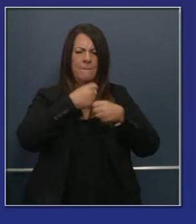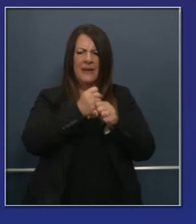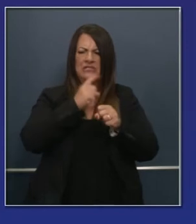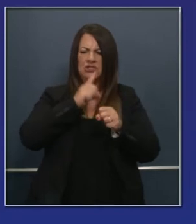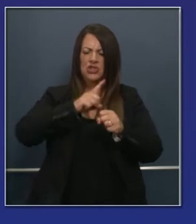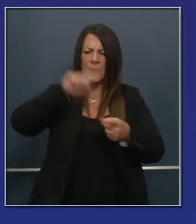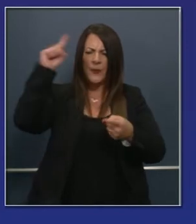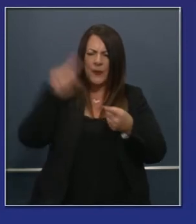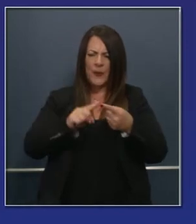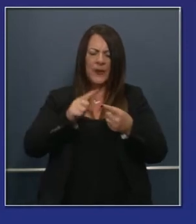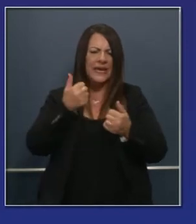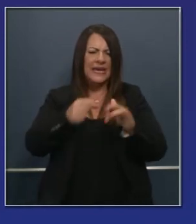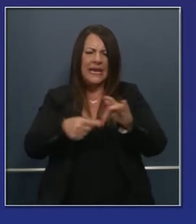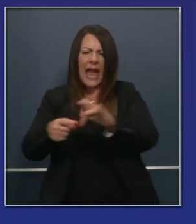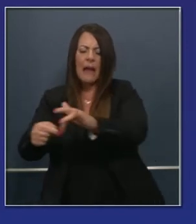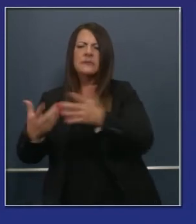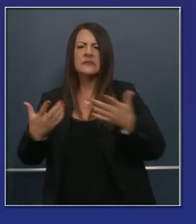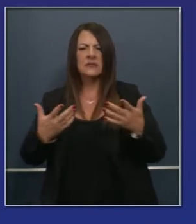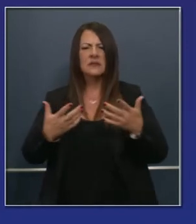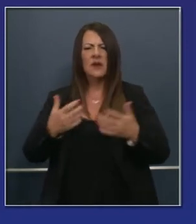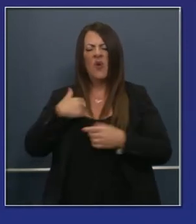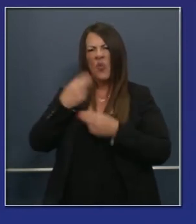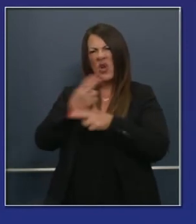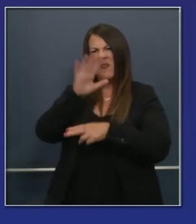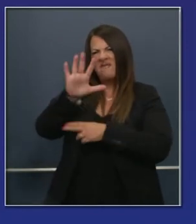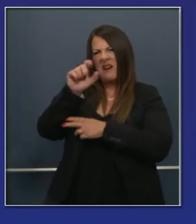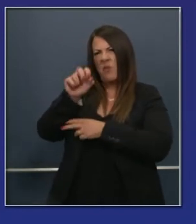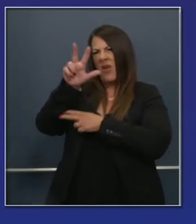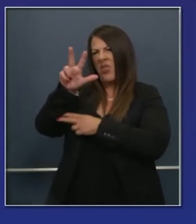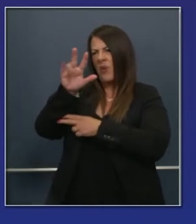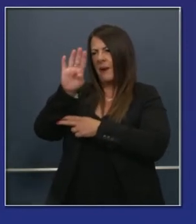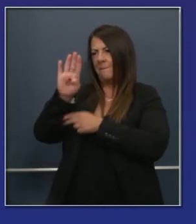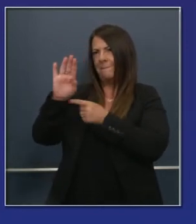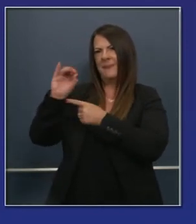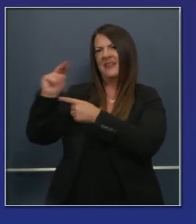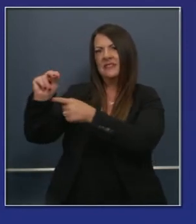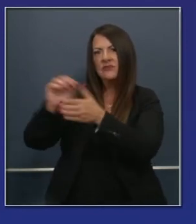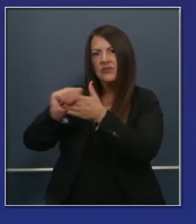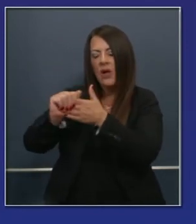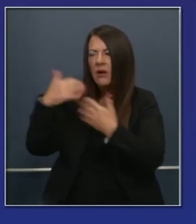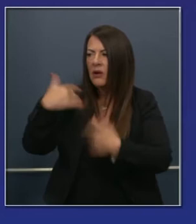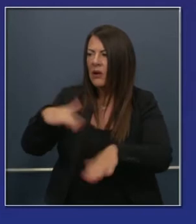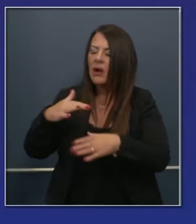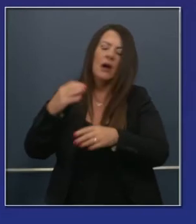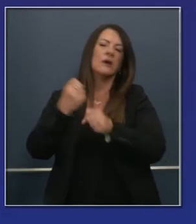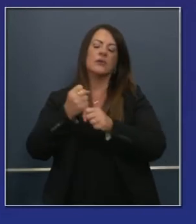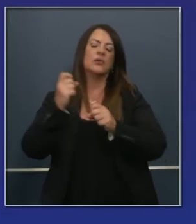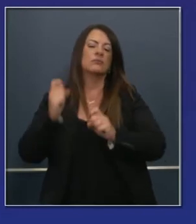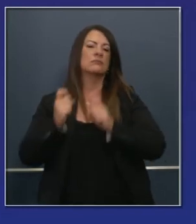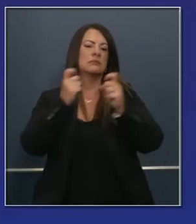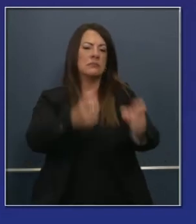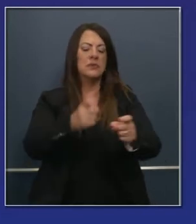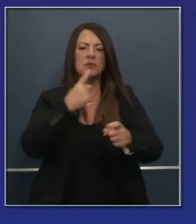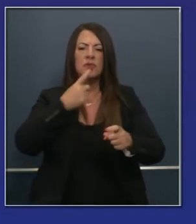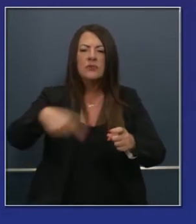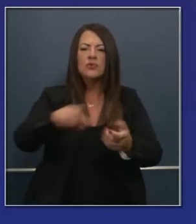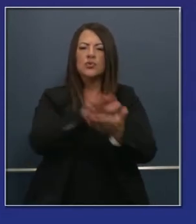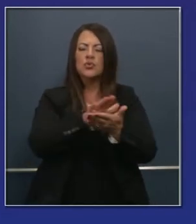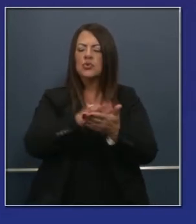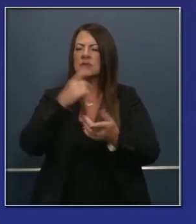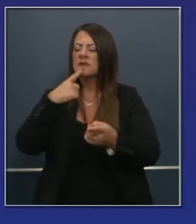cruzar esta brecha digital en la sesión del otoño. 5.3 mil millones de dólares con discreción verdadera para procurar